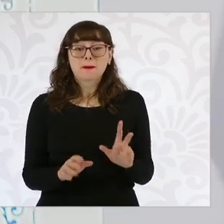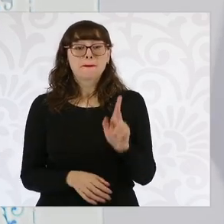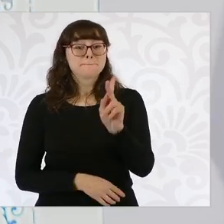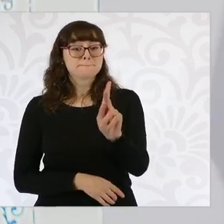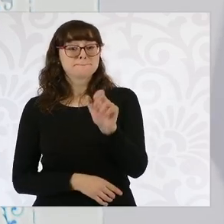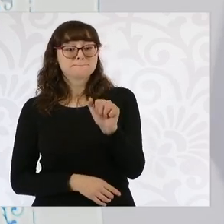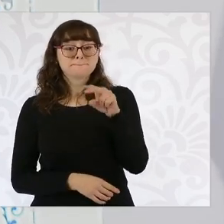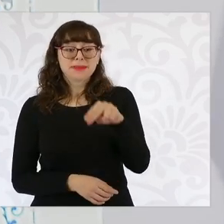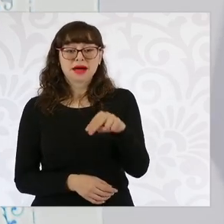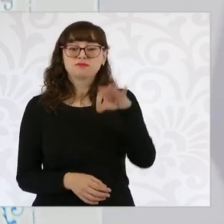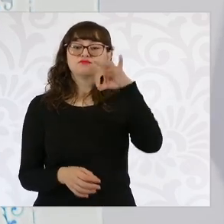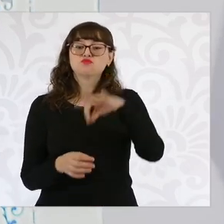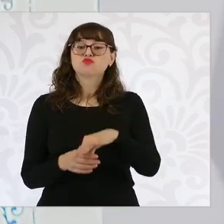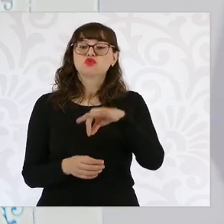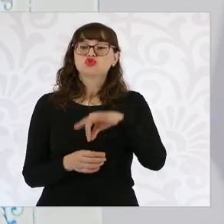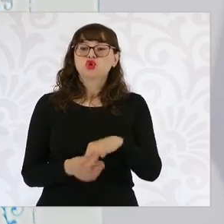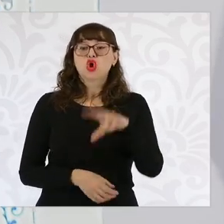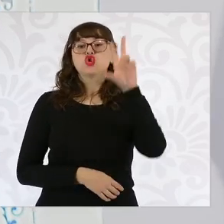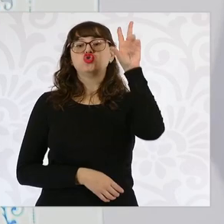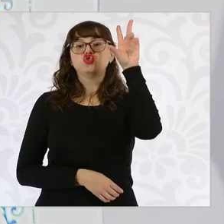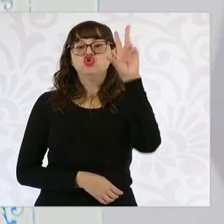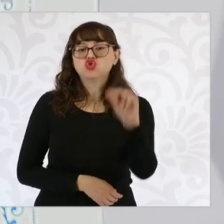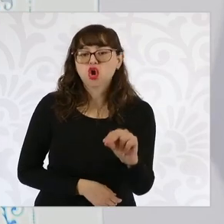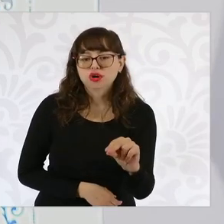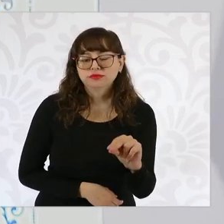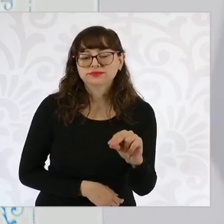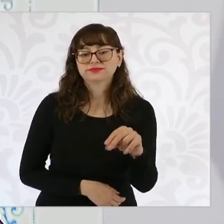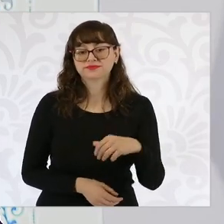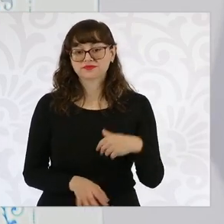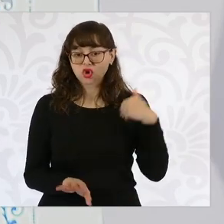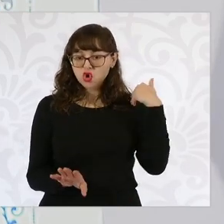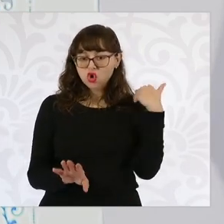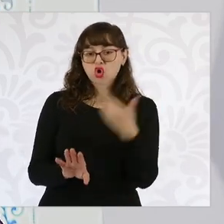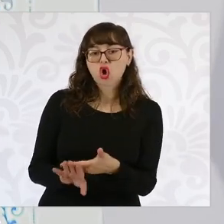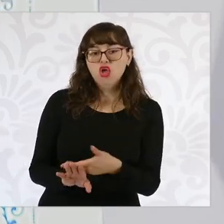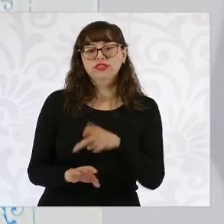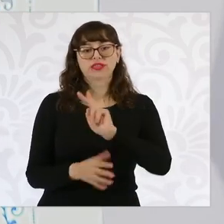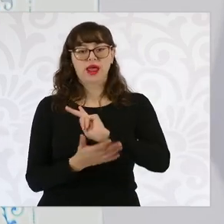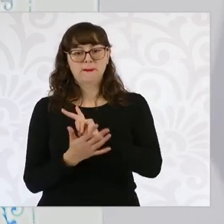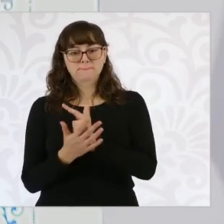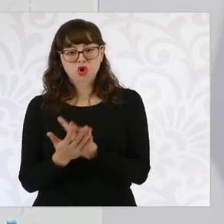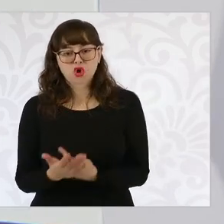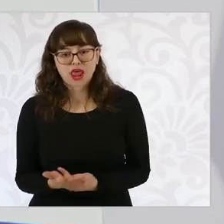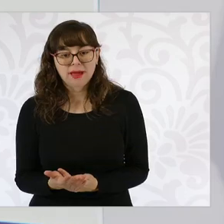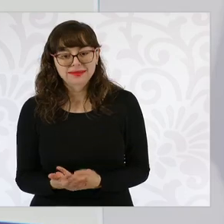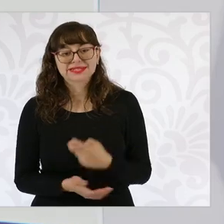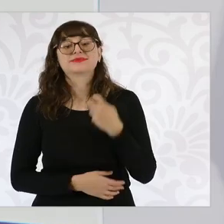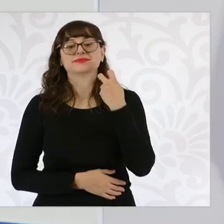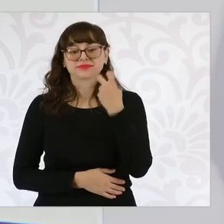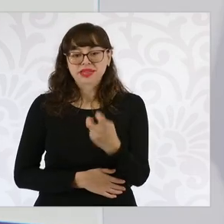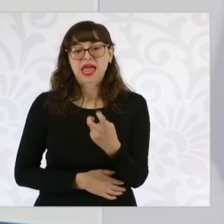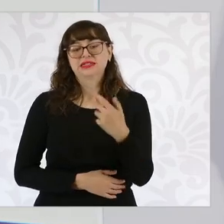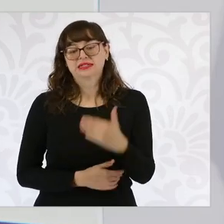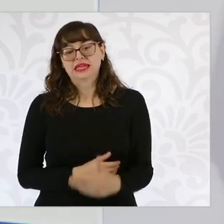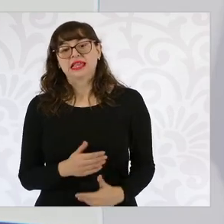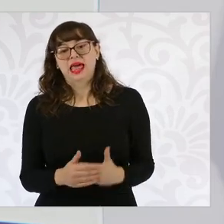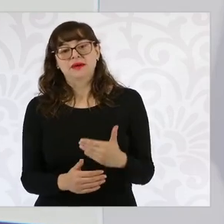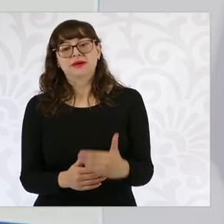en la Cámara de Diputados. Entonces, ese es el avance y como ven también,